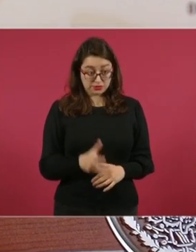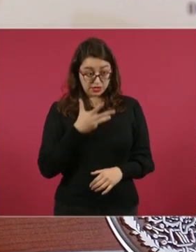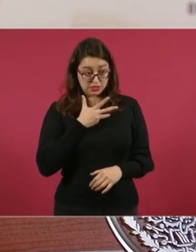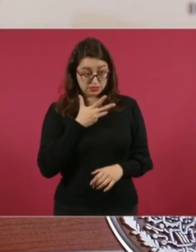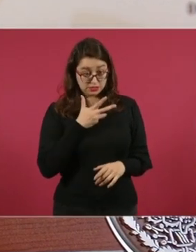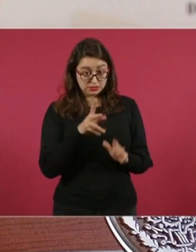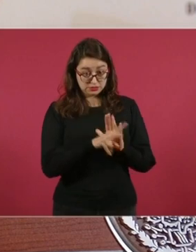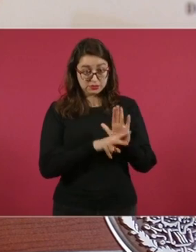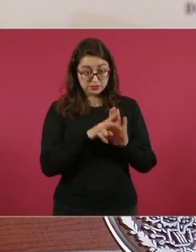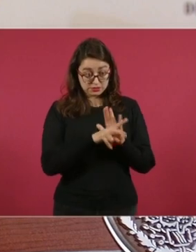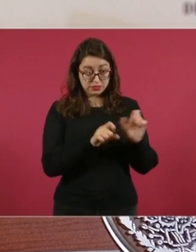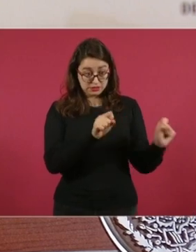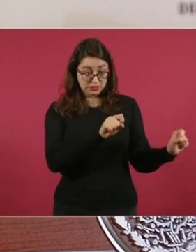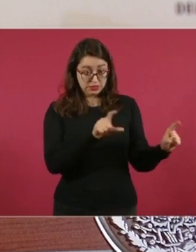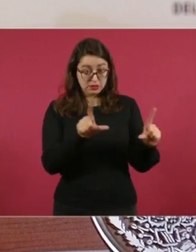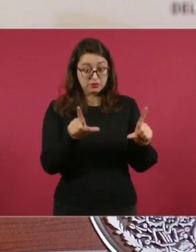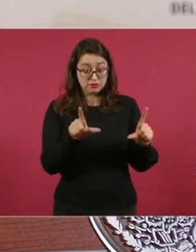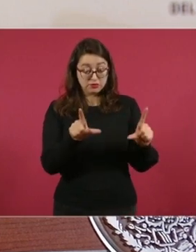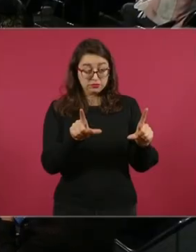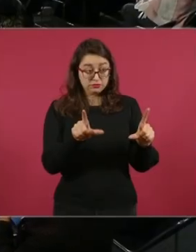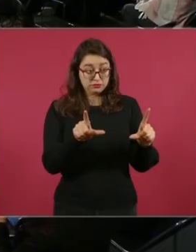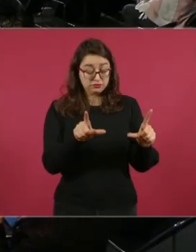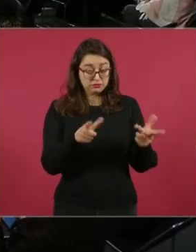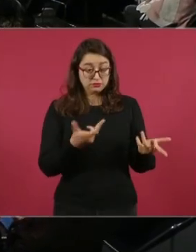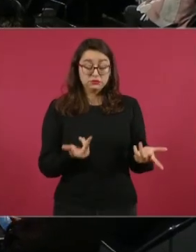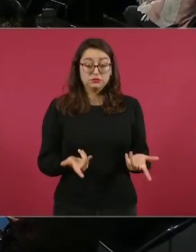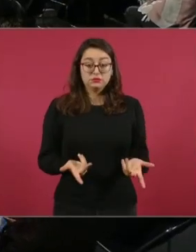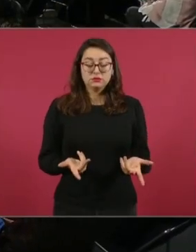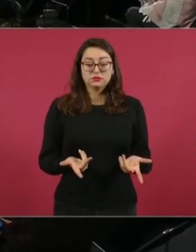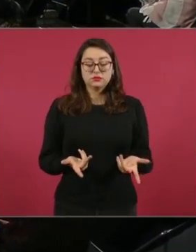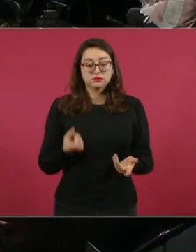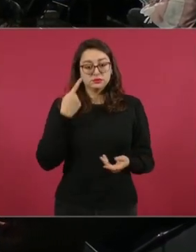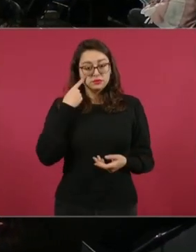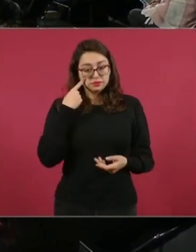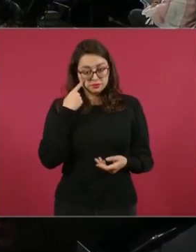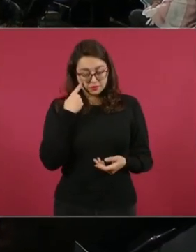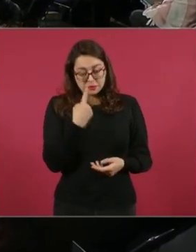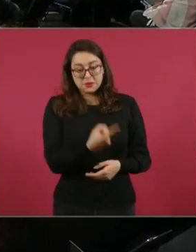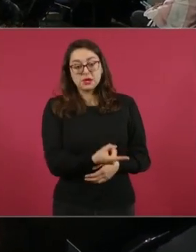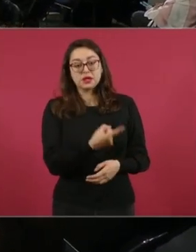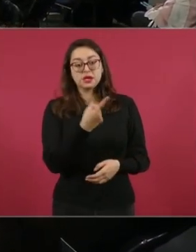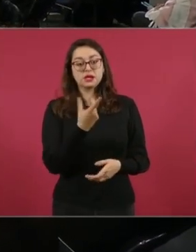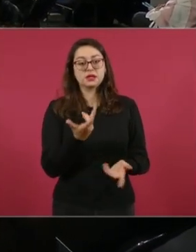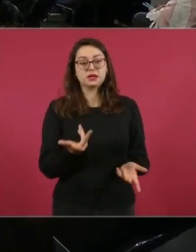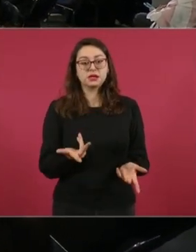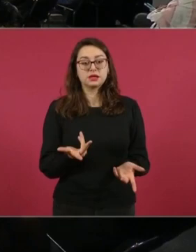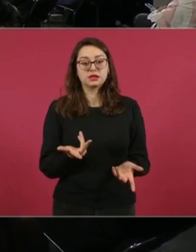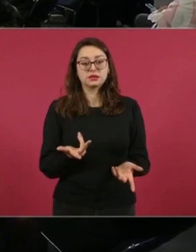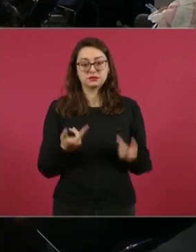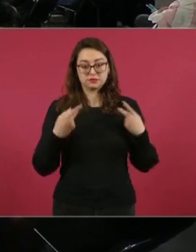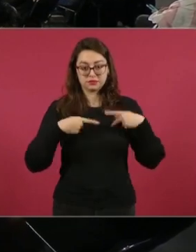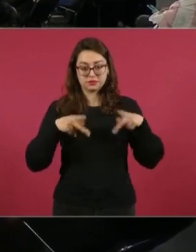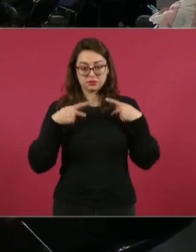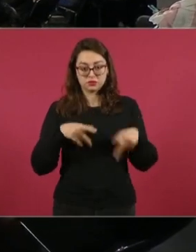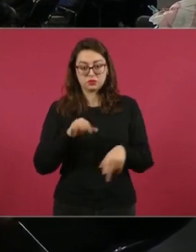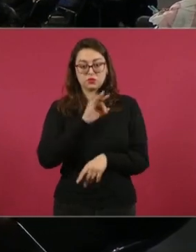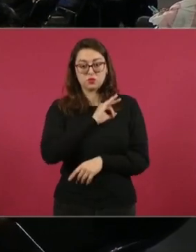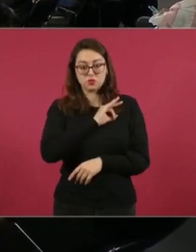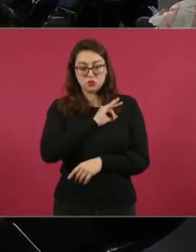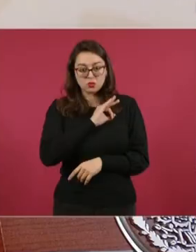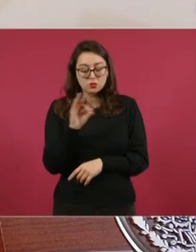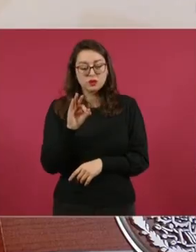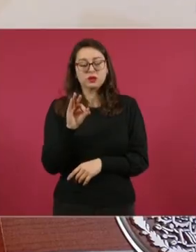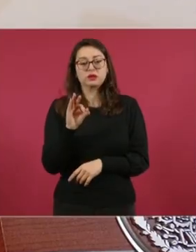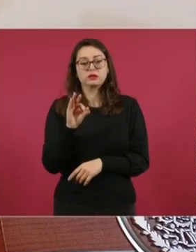lo tienes, pero que la gente lo pueda escuchar y ver.